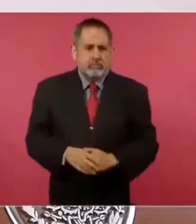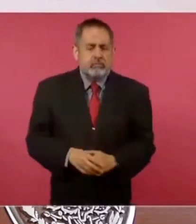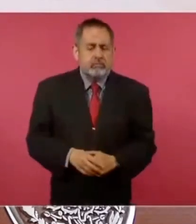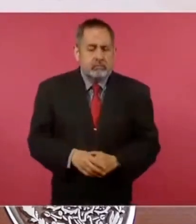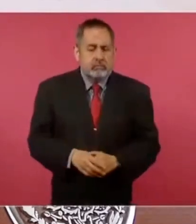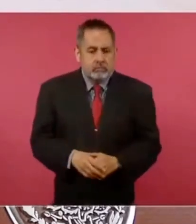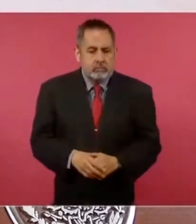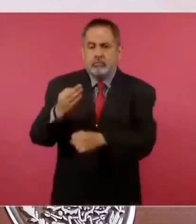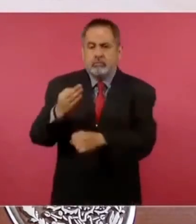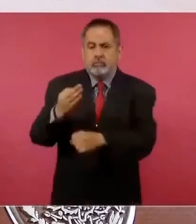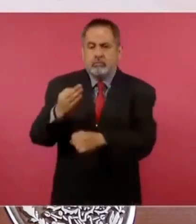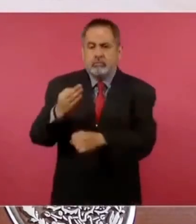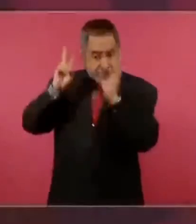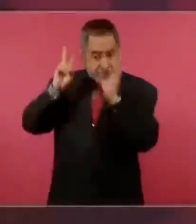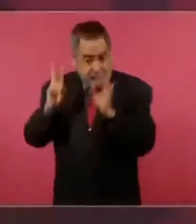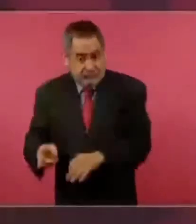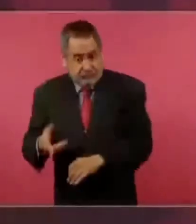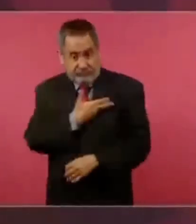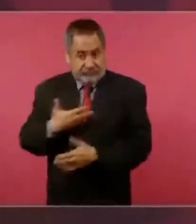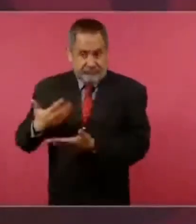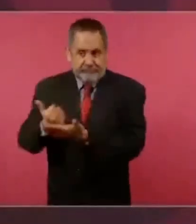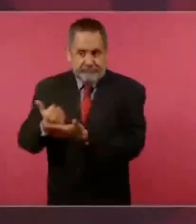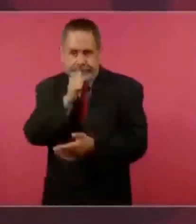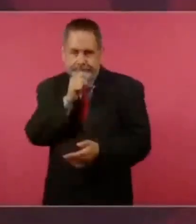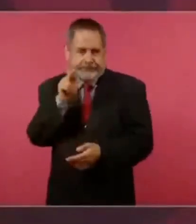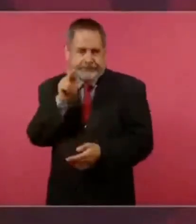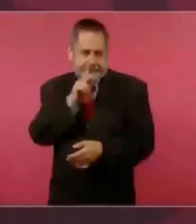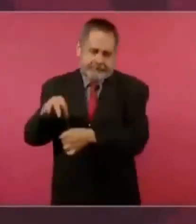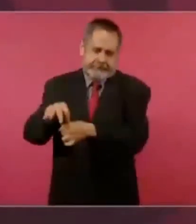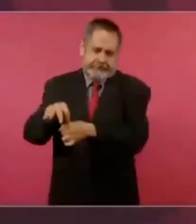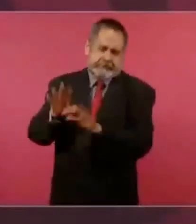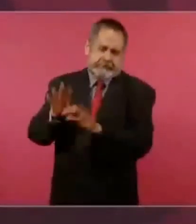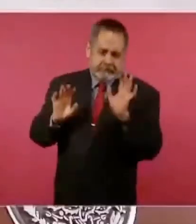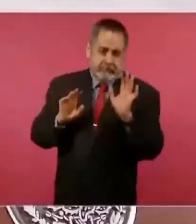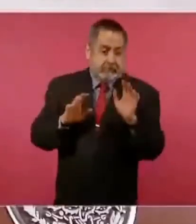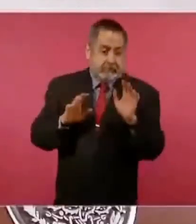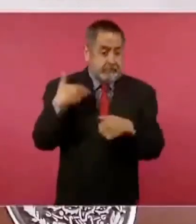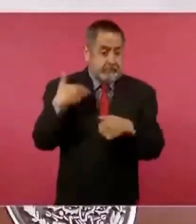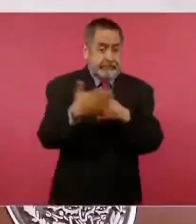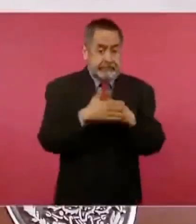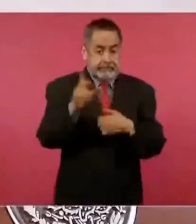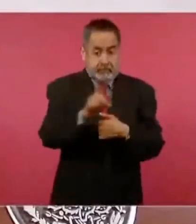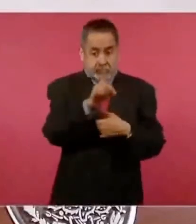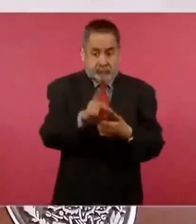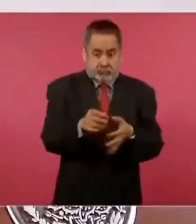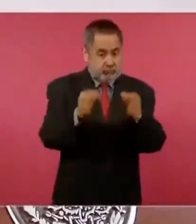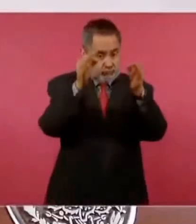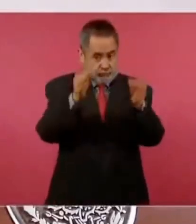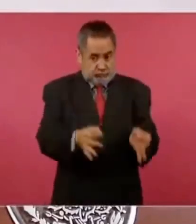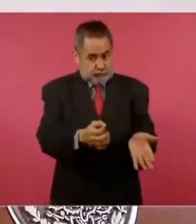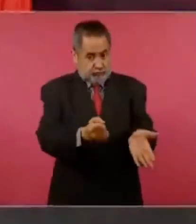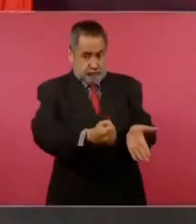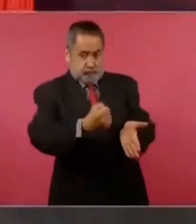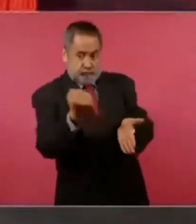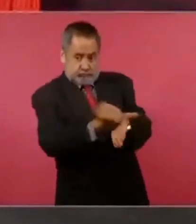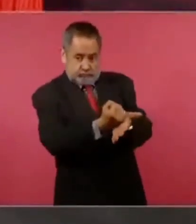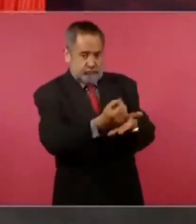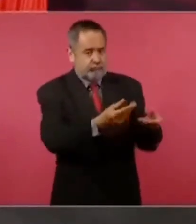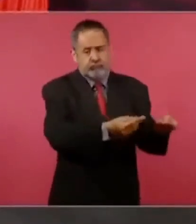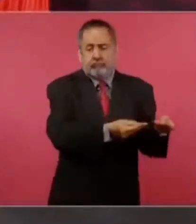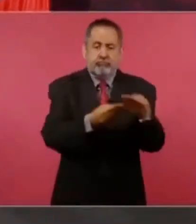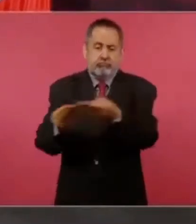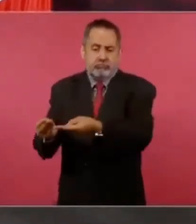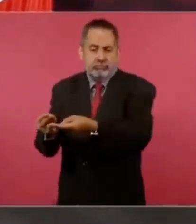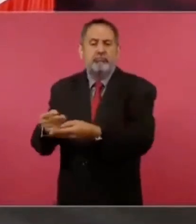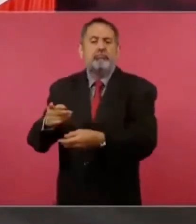presidenta electa. Ya formalmente va a ser presidenta